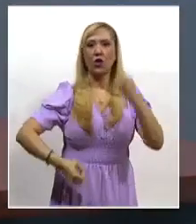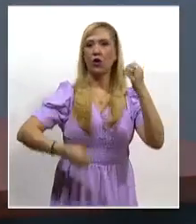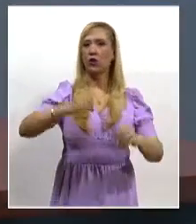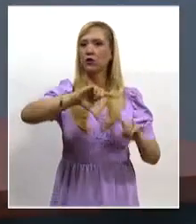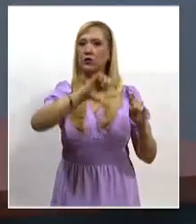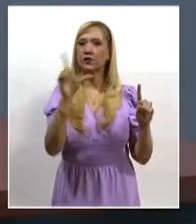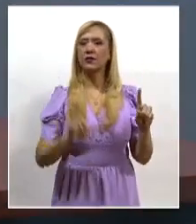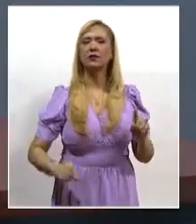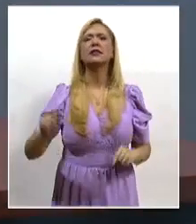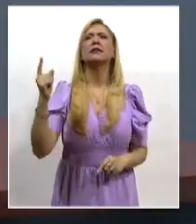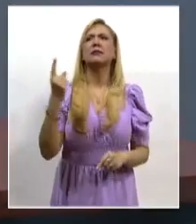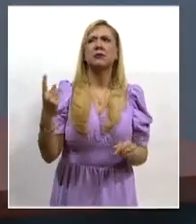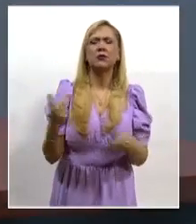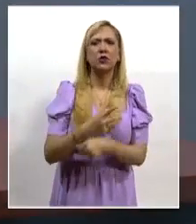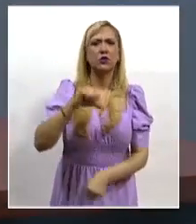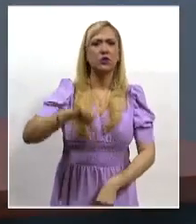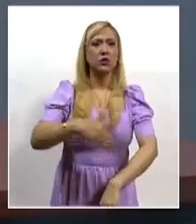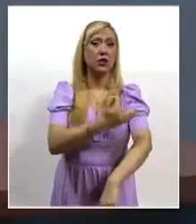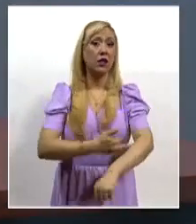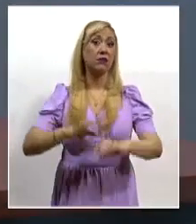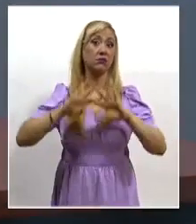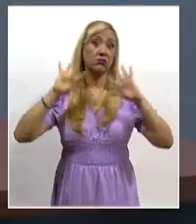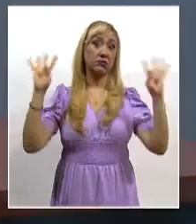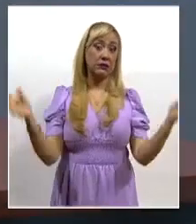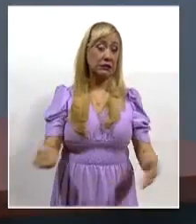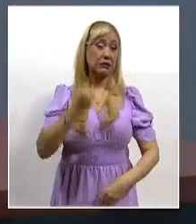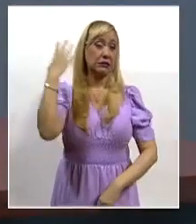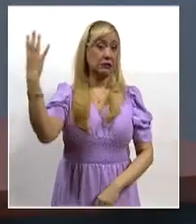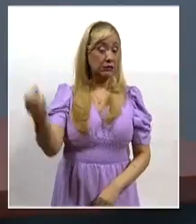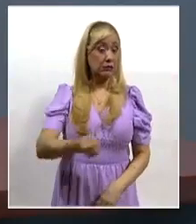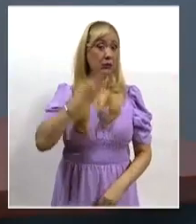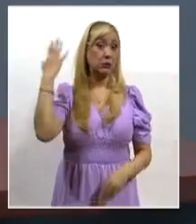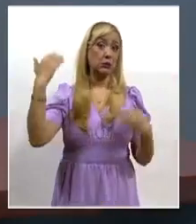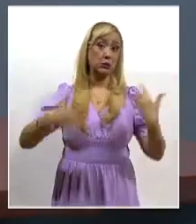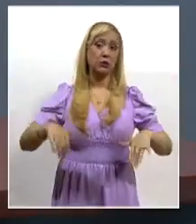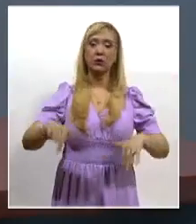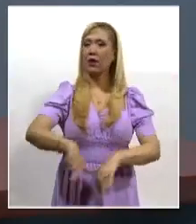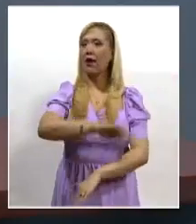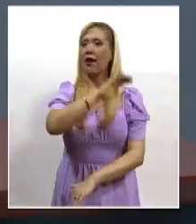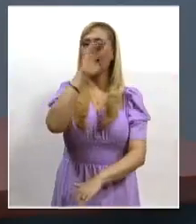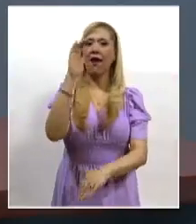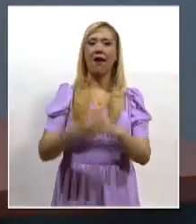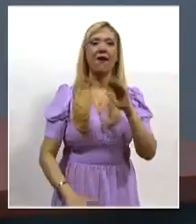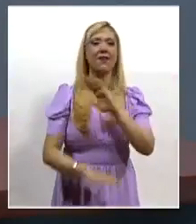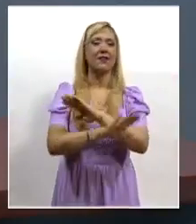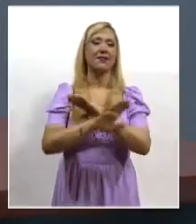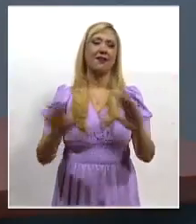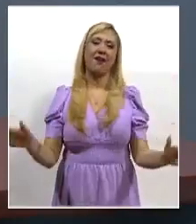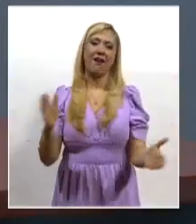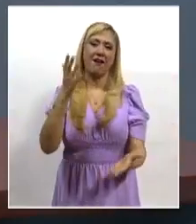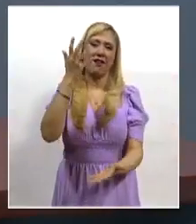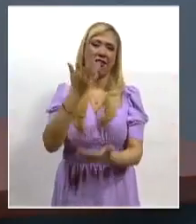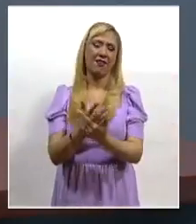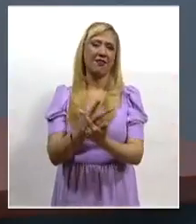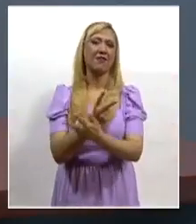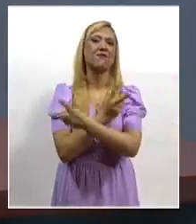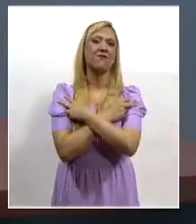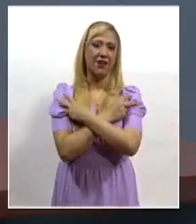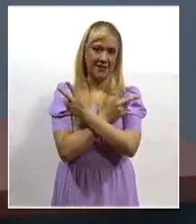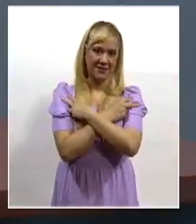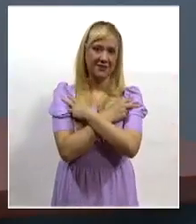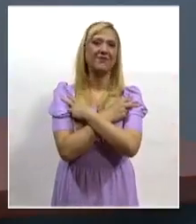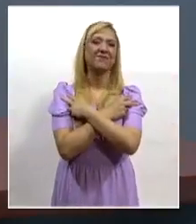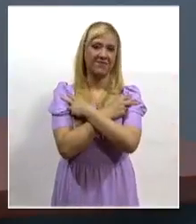reporte de lo que resolvió esta tarde el Tribunal Constitucional, que hoy concluye su primer periodo ordinario de sesión en ese año